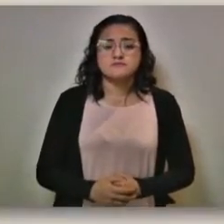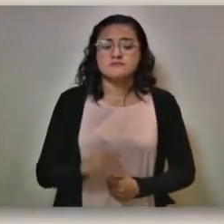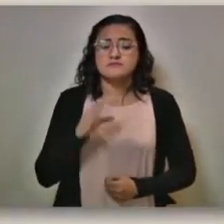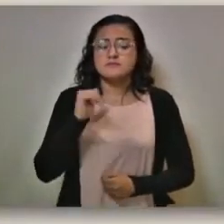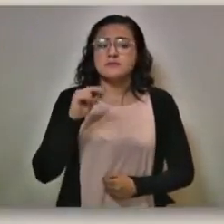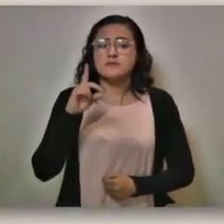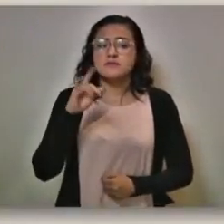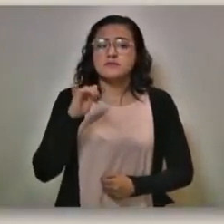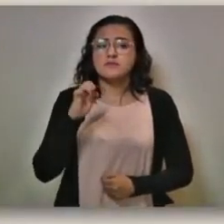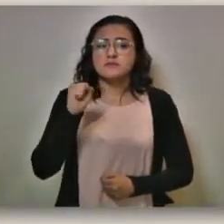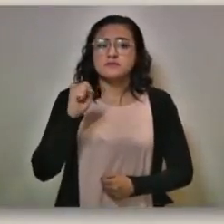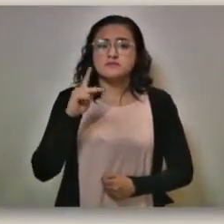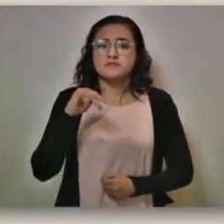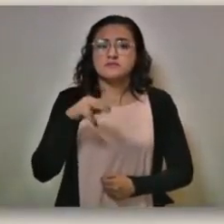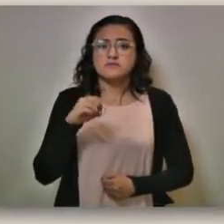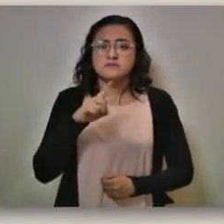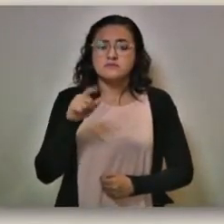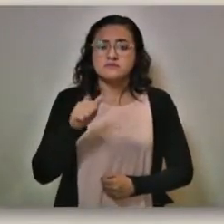Informativo 102.